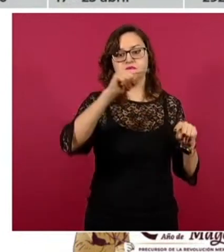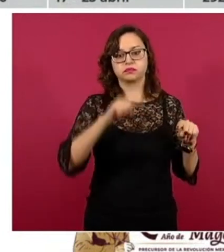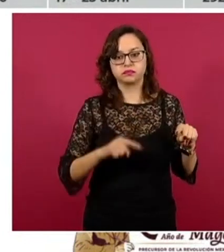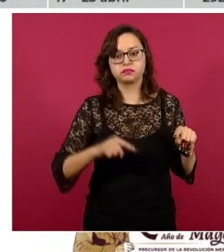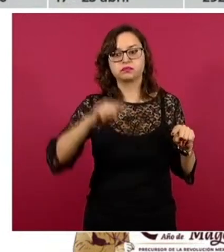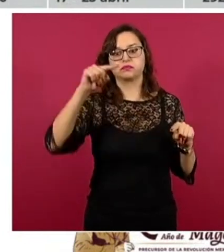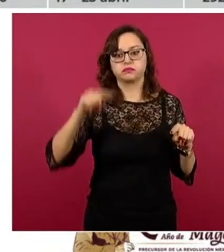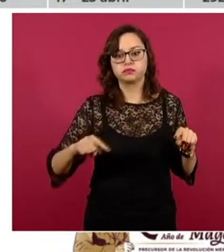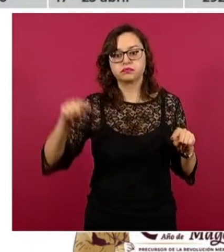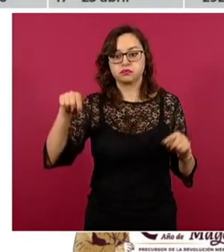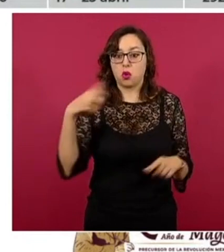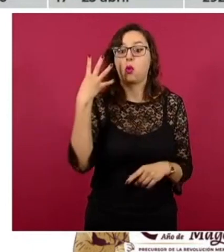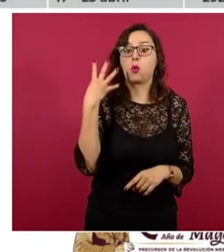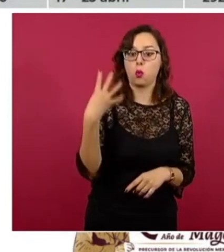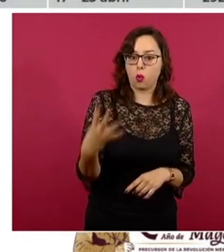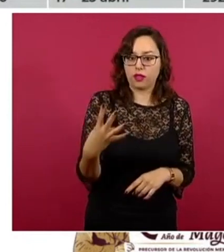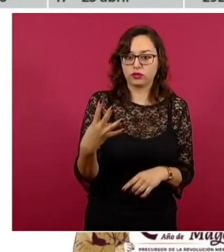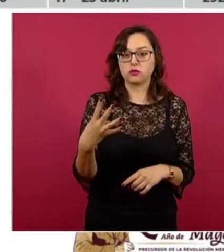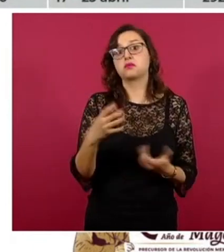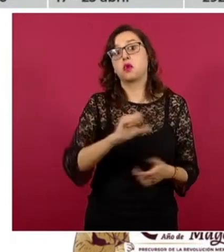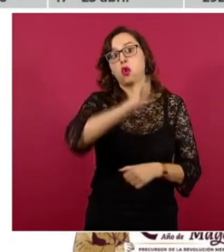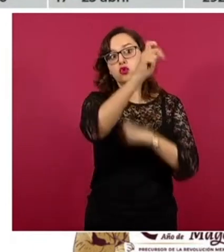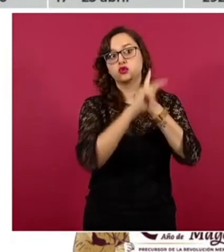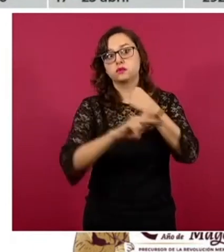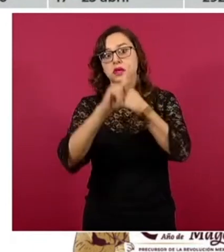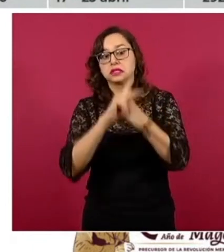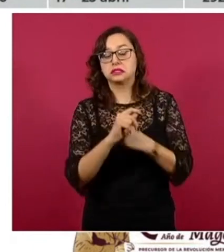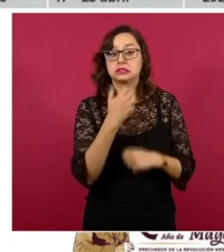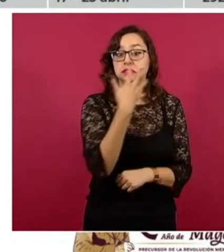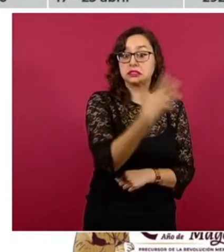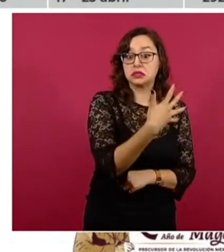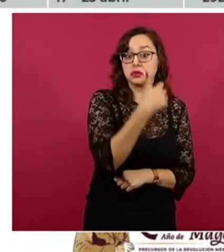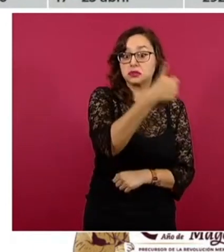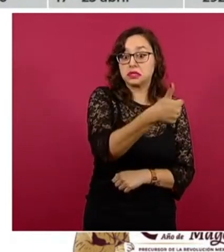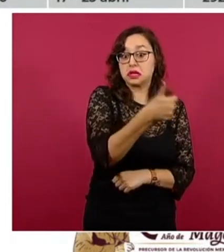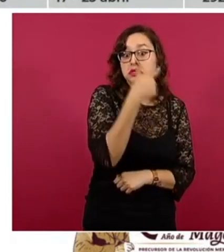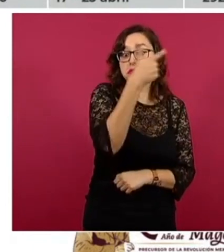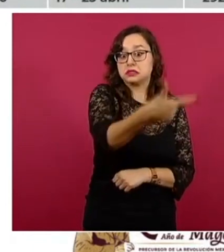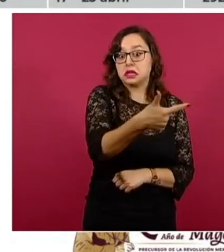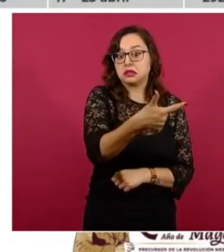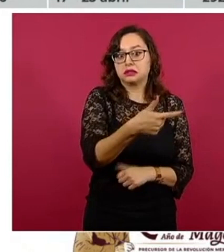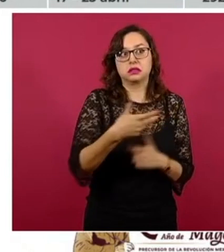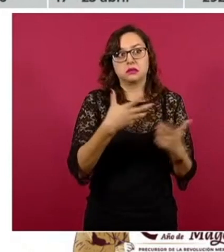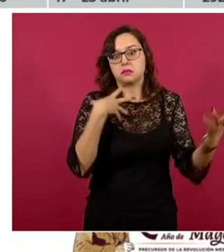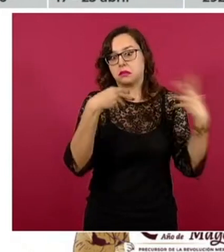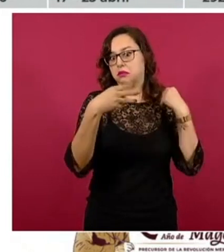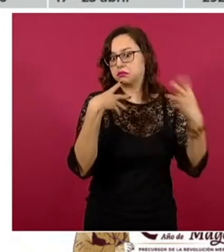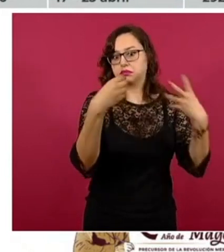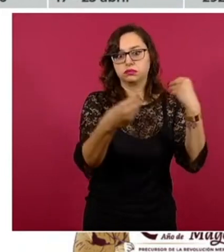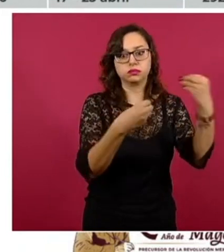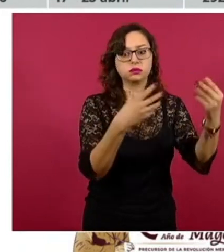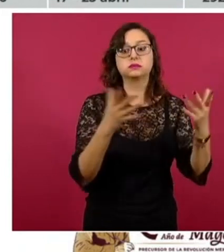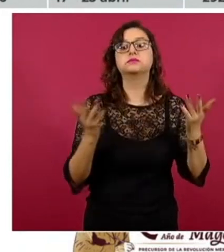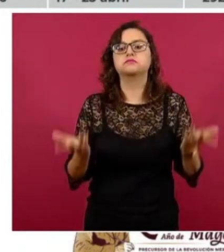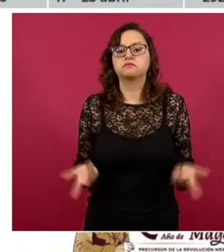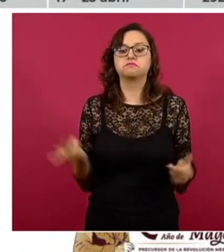En otras regiones del mundo llegaron a ser cinco, seis o siete. Esto no tiene mayor implicación que la